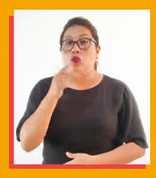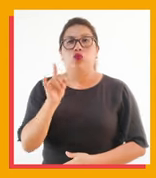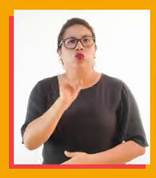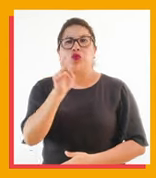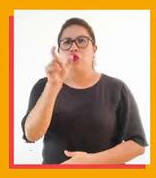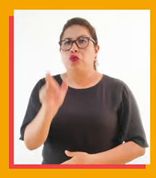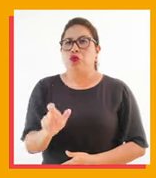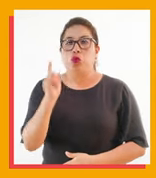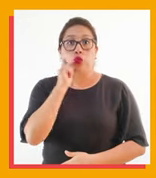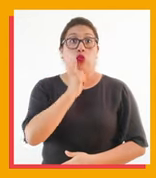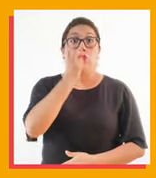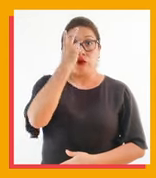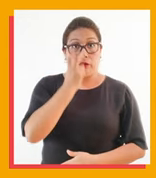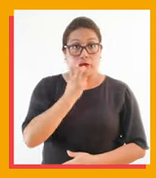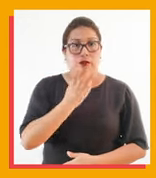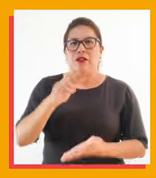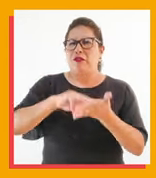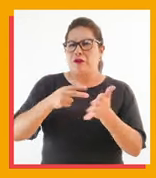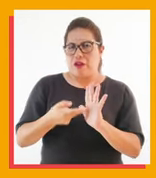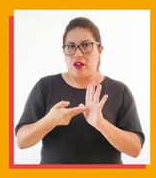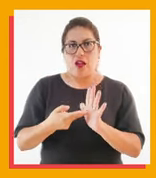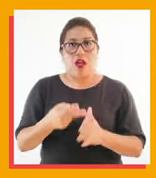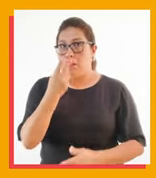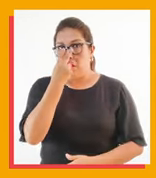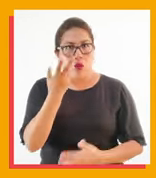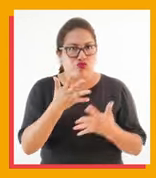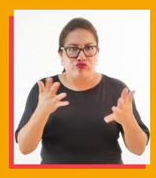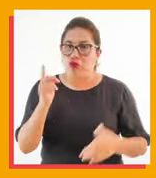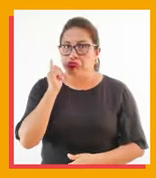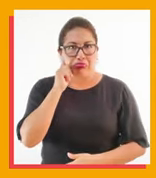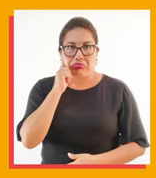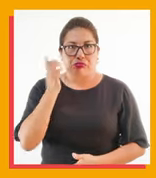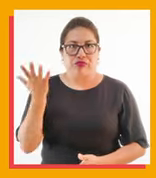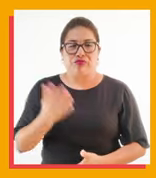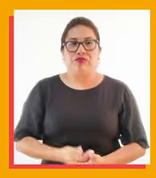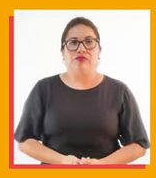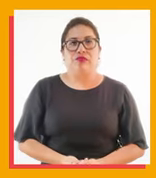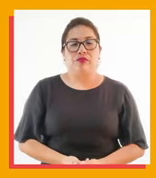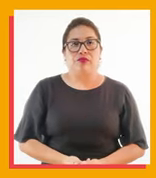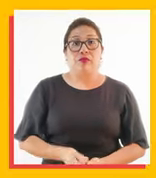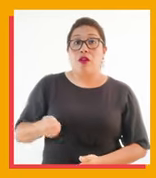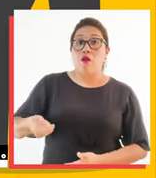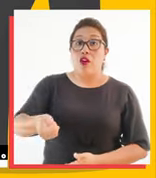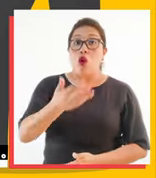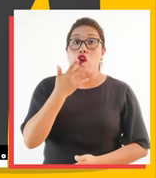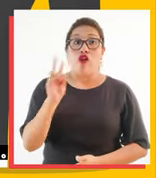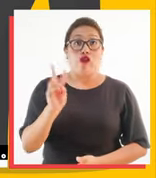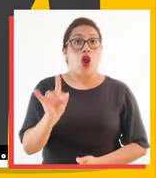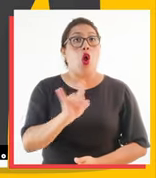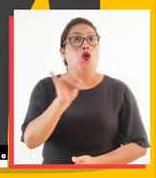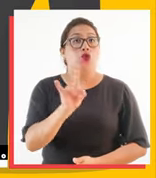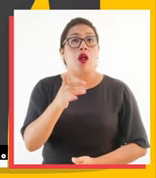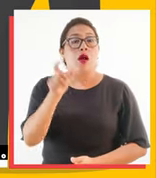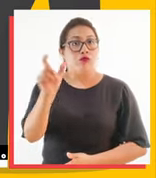rojo es utilizado por personas con sordo ceguera, es decir, que no pueden ver ni oír. Y el